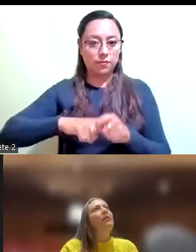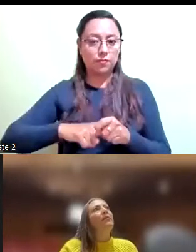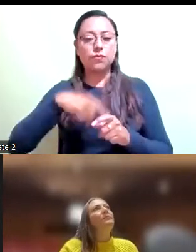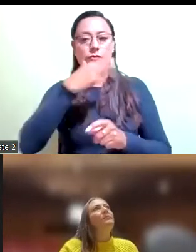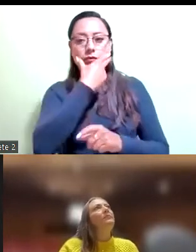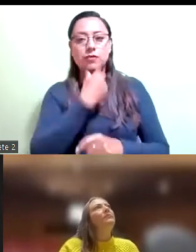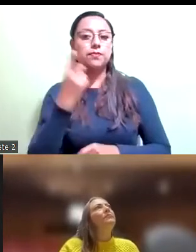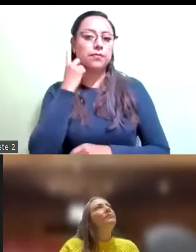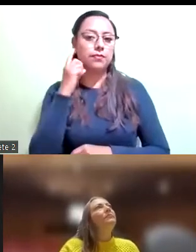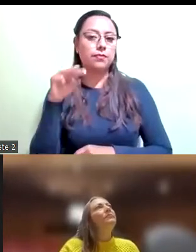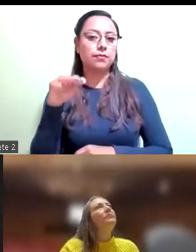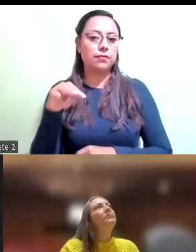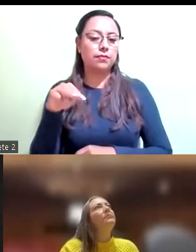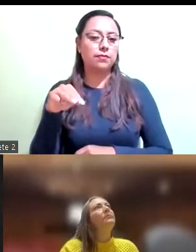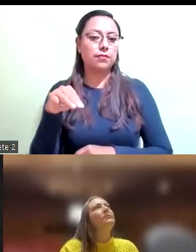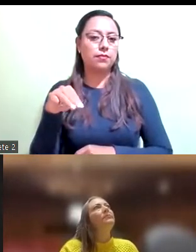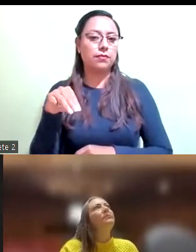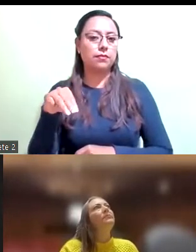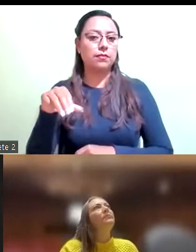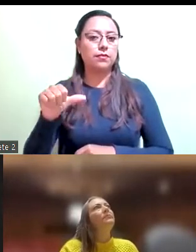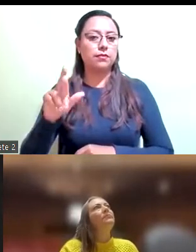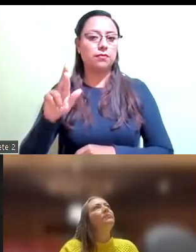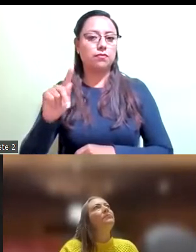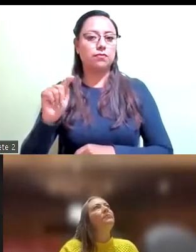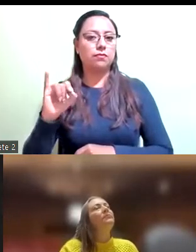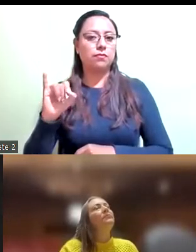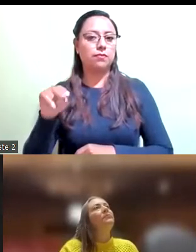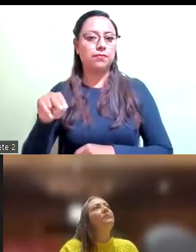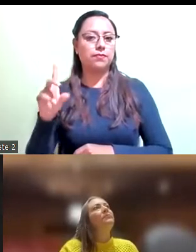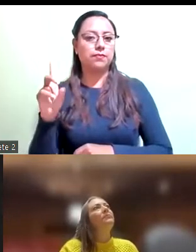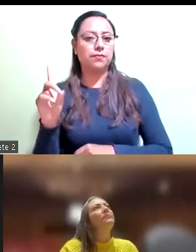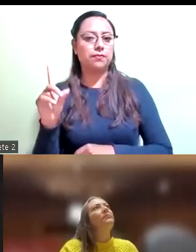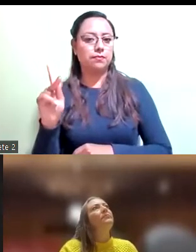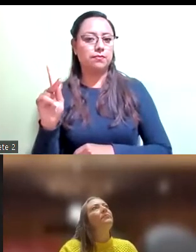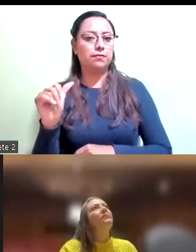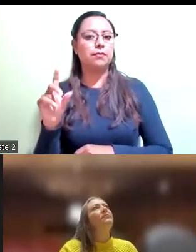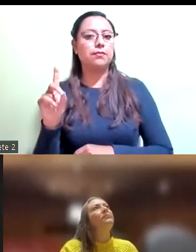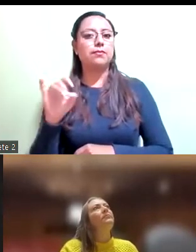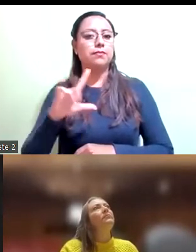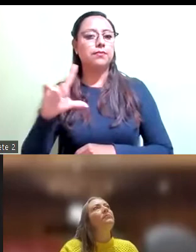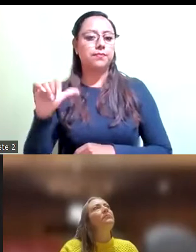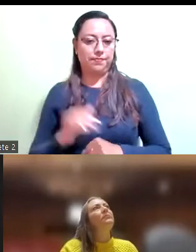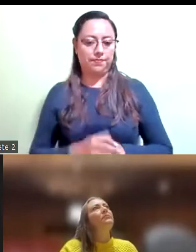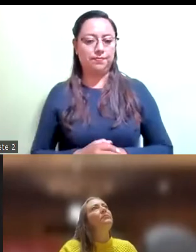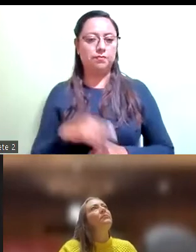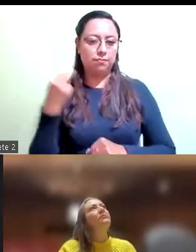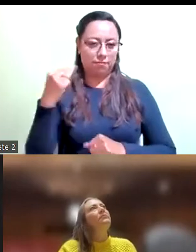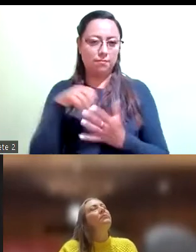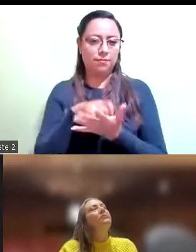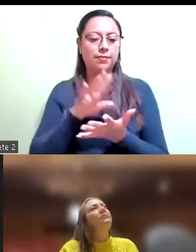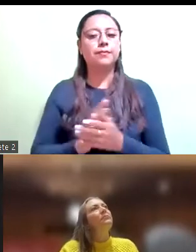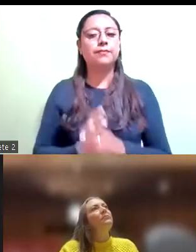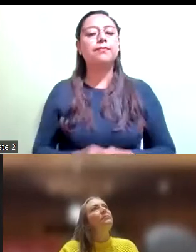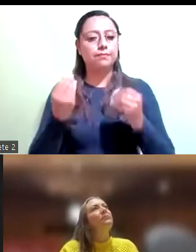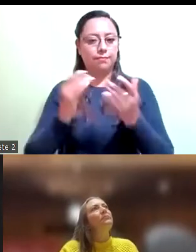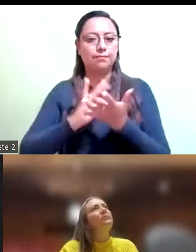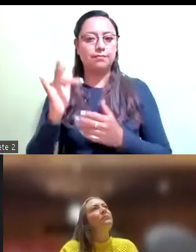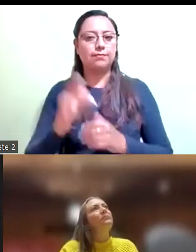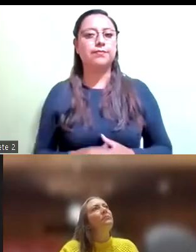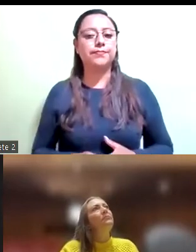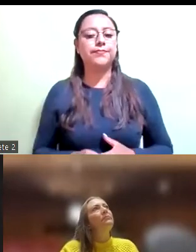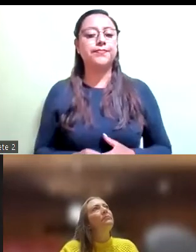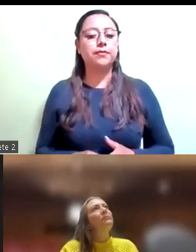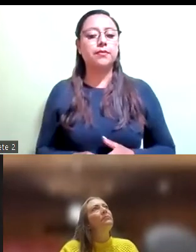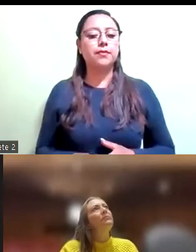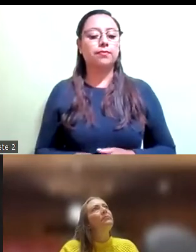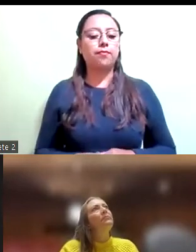pueda pasar asistencia. Diputado Martín Padilla. Muchas gracias, diputado Padilla. diputado Padilla. Muchas gracias.